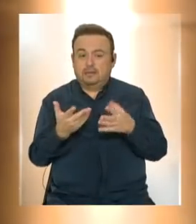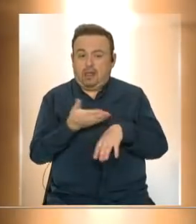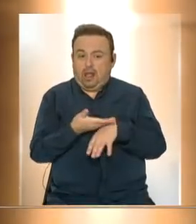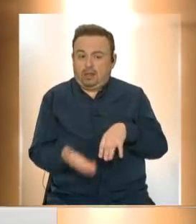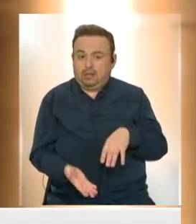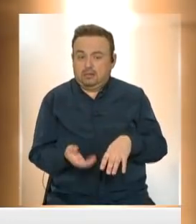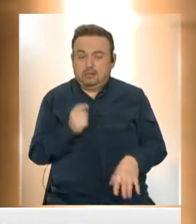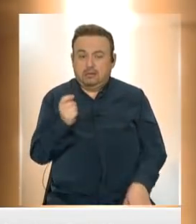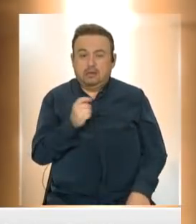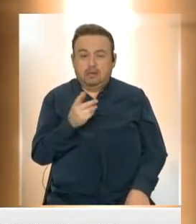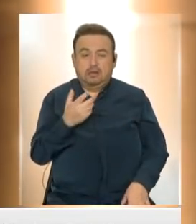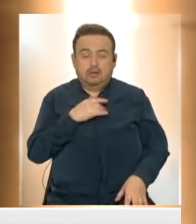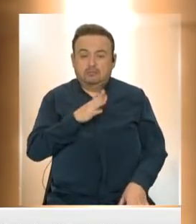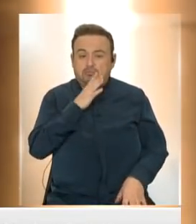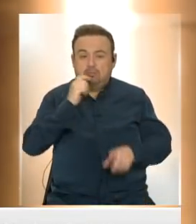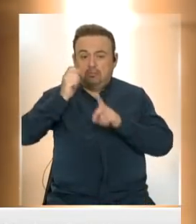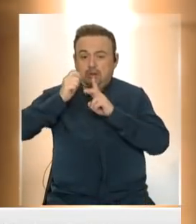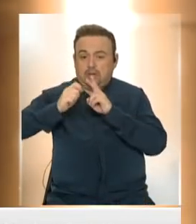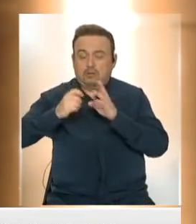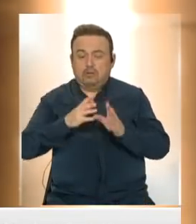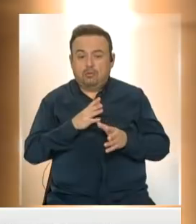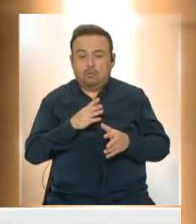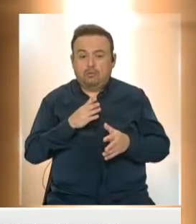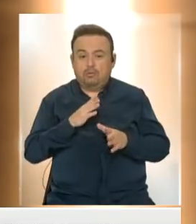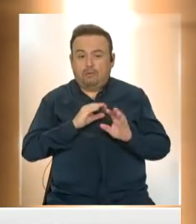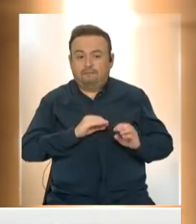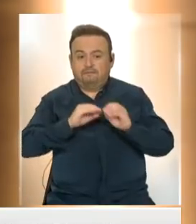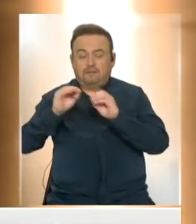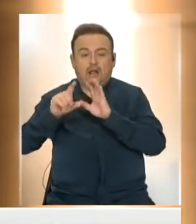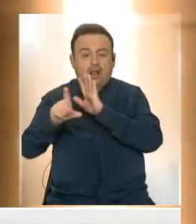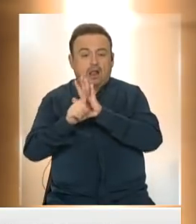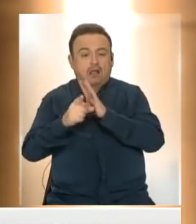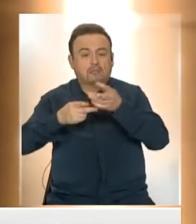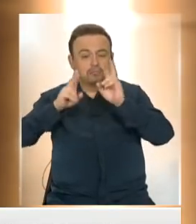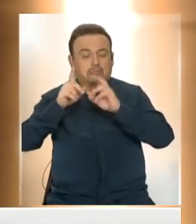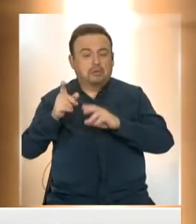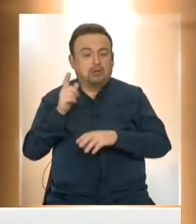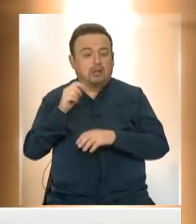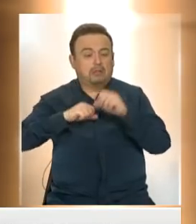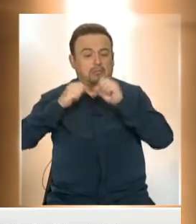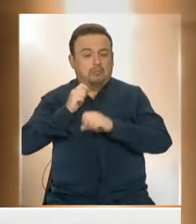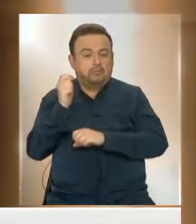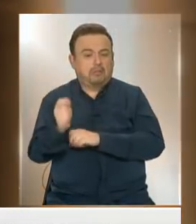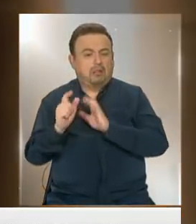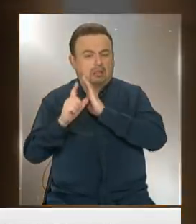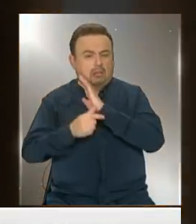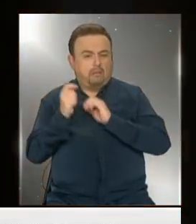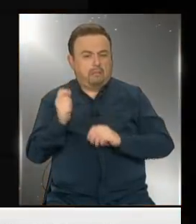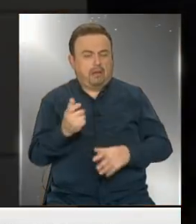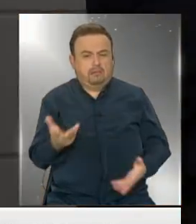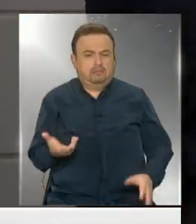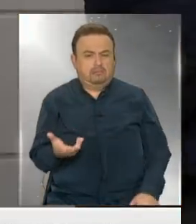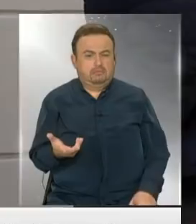atraso. No sé cuántos meses en realidad permite la ley que el empleador se demore en pagarla.